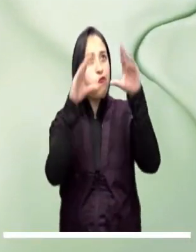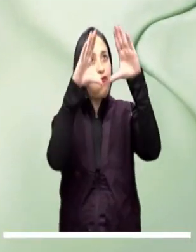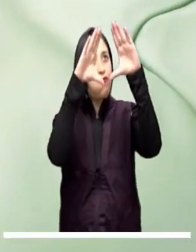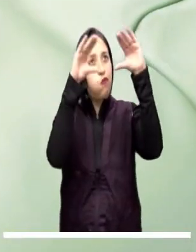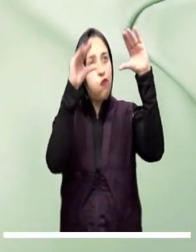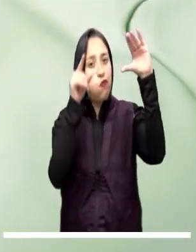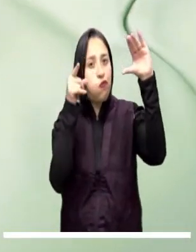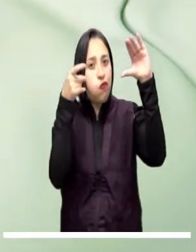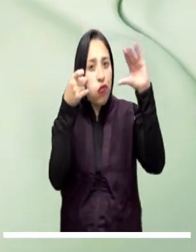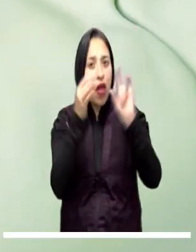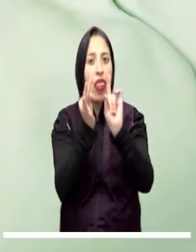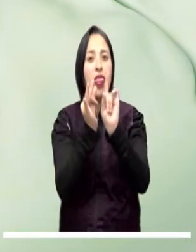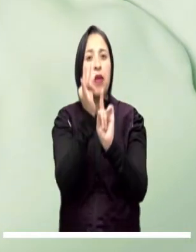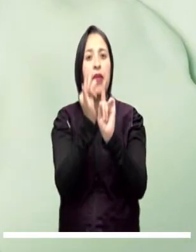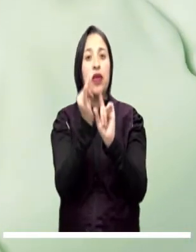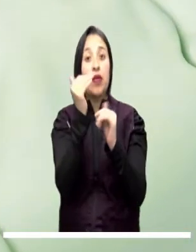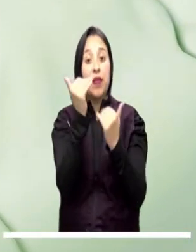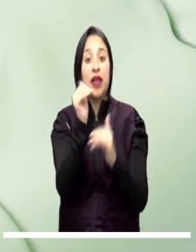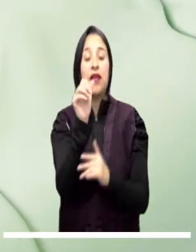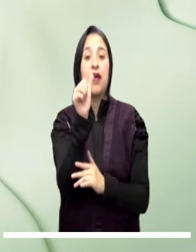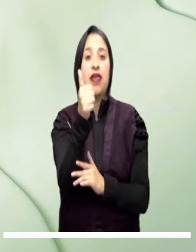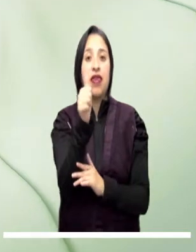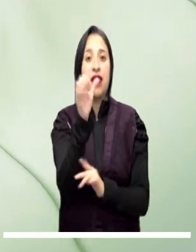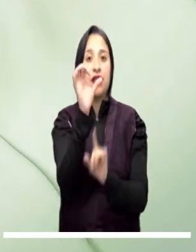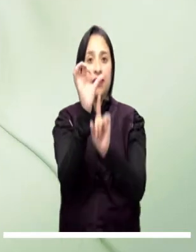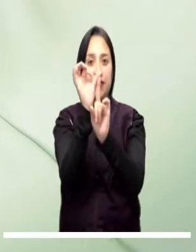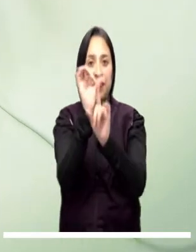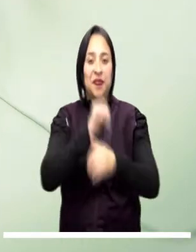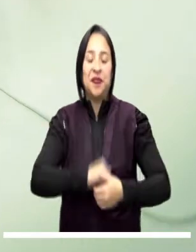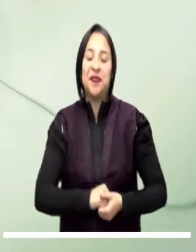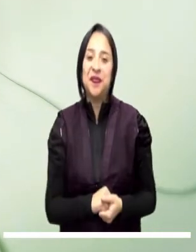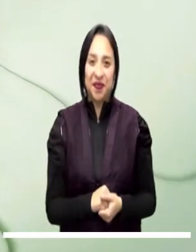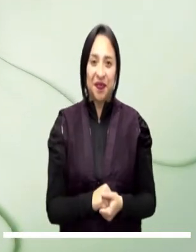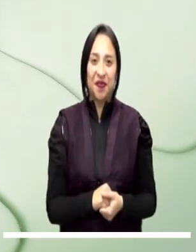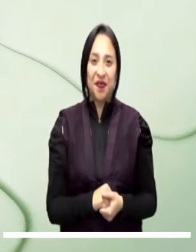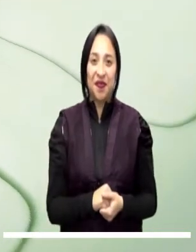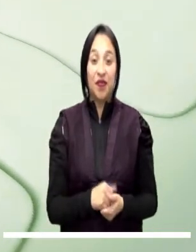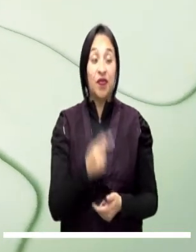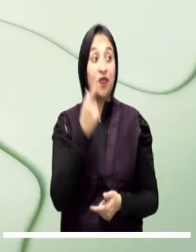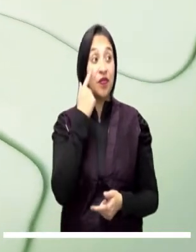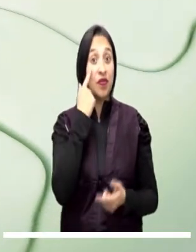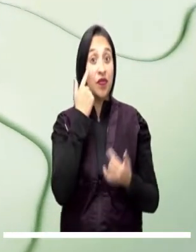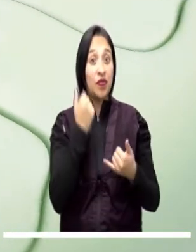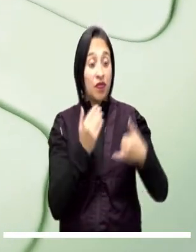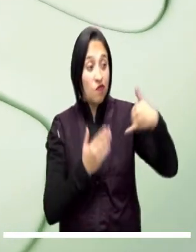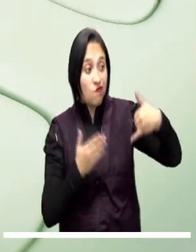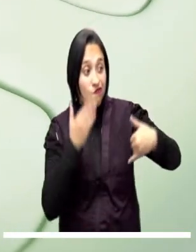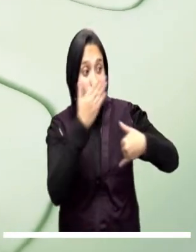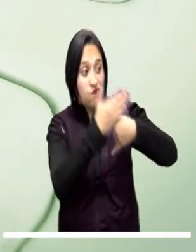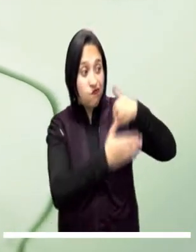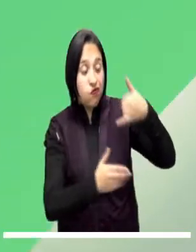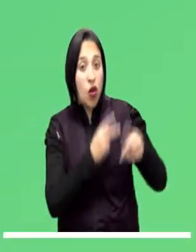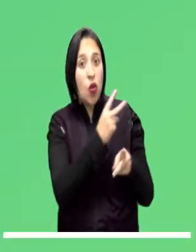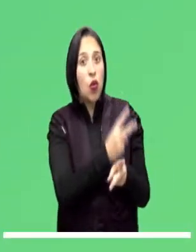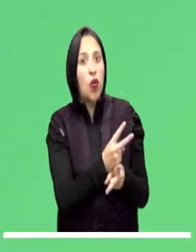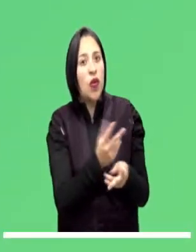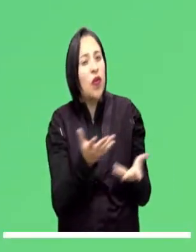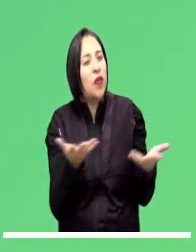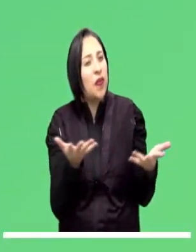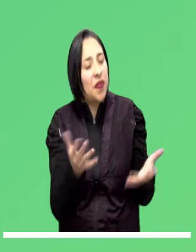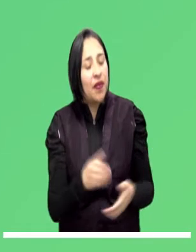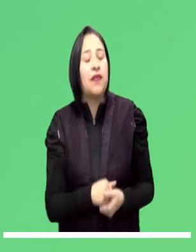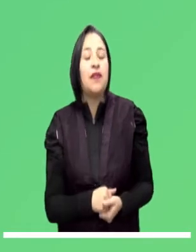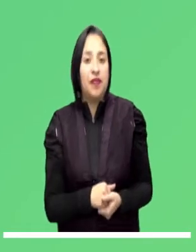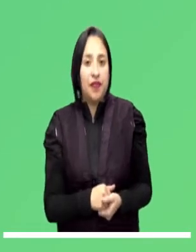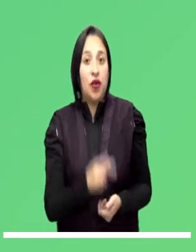nubosidad variada sobre amplios sectores de la ciudad con una temperatura mínima de 10 grados. Ahora, mucha atención a las principales